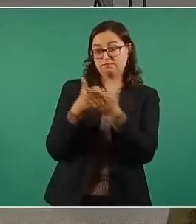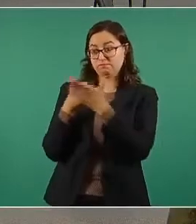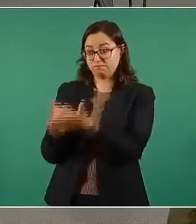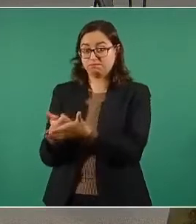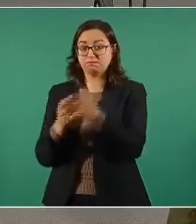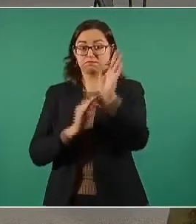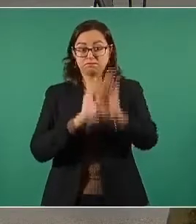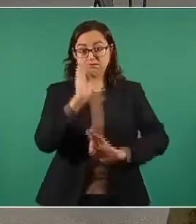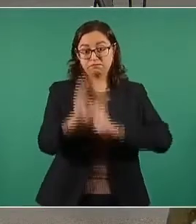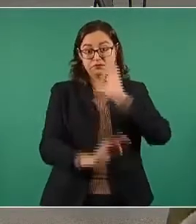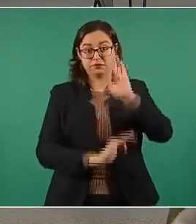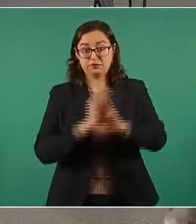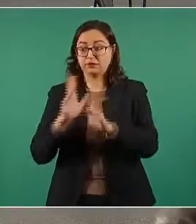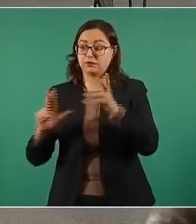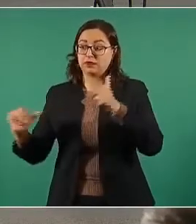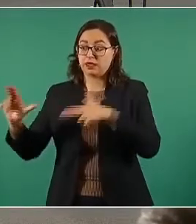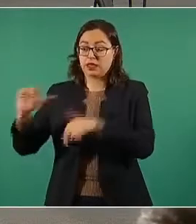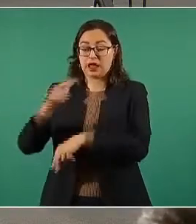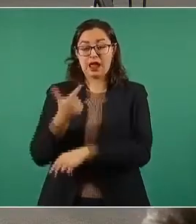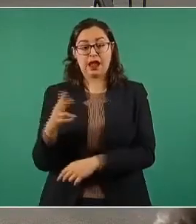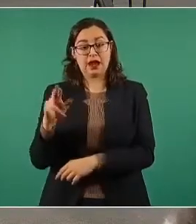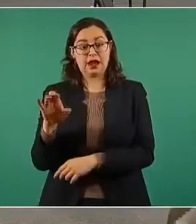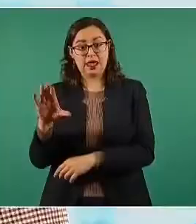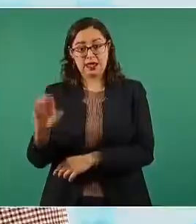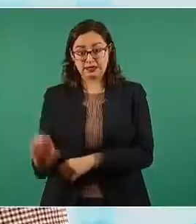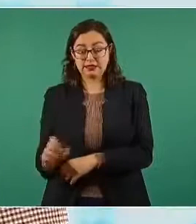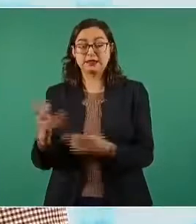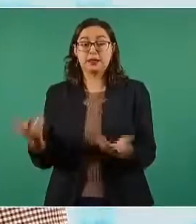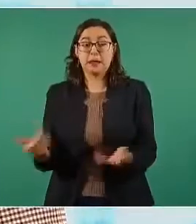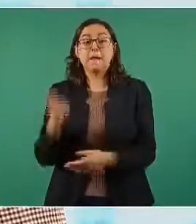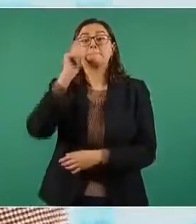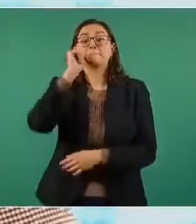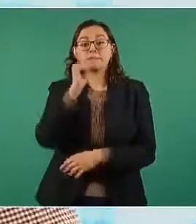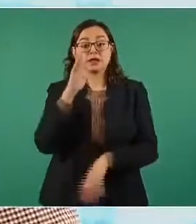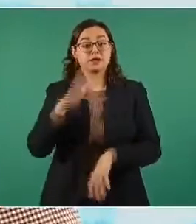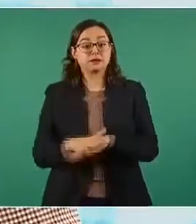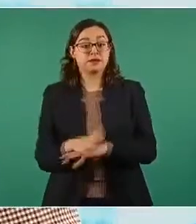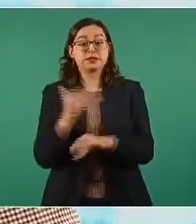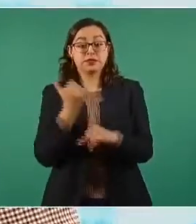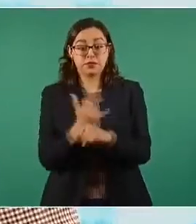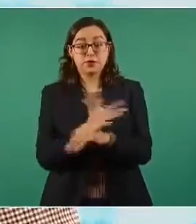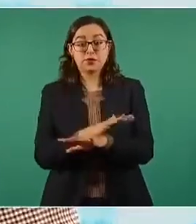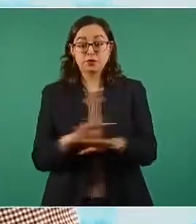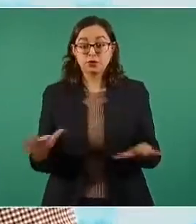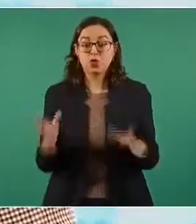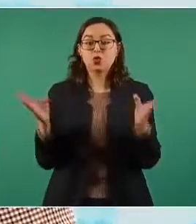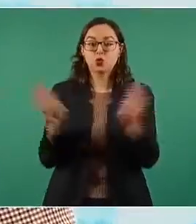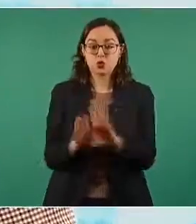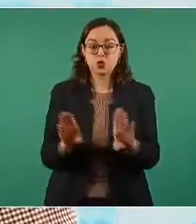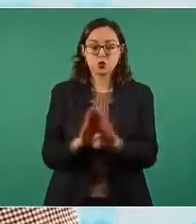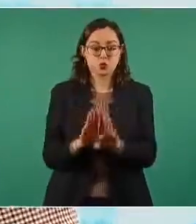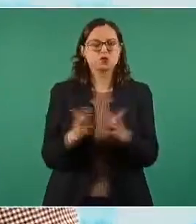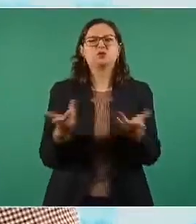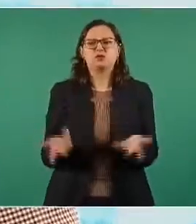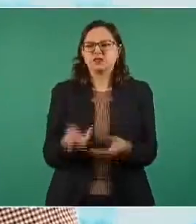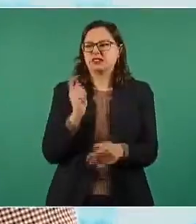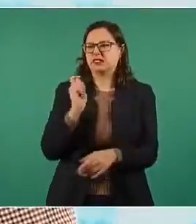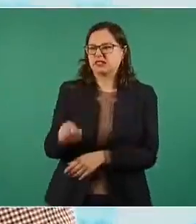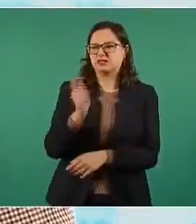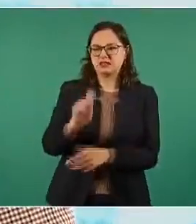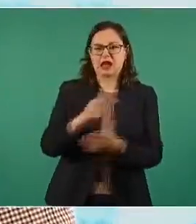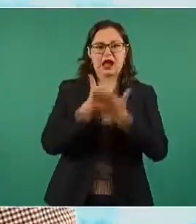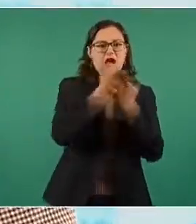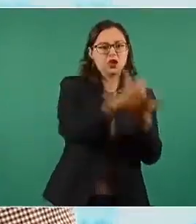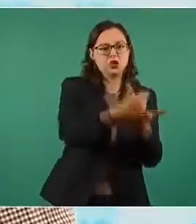de Grace y que el día de mañana, señor presidente, estaremos dando informes de cómo se está ayudando a la gente y cómo se están